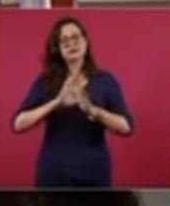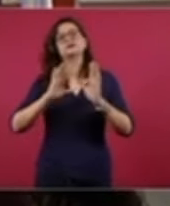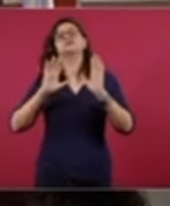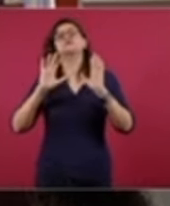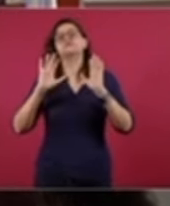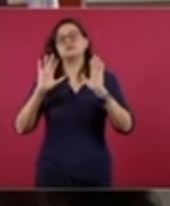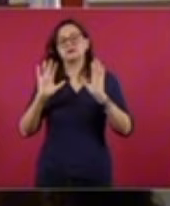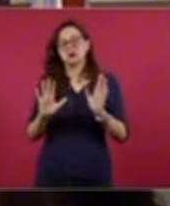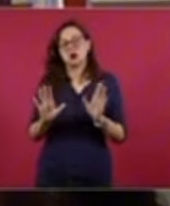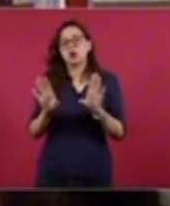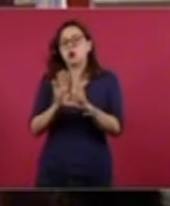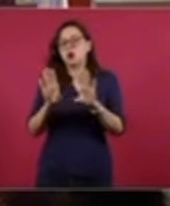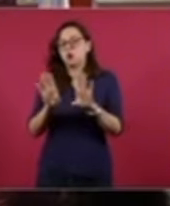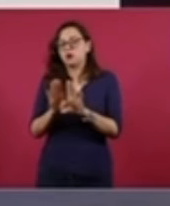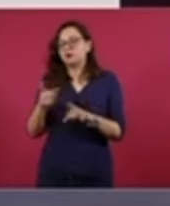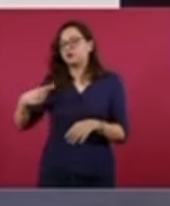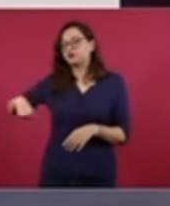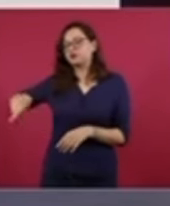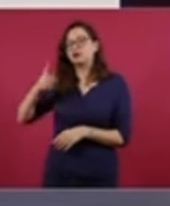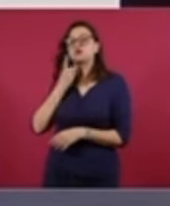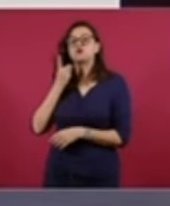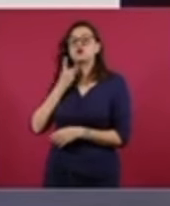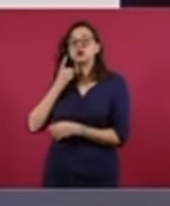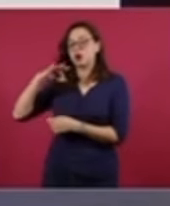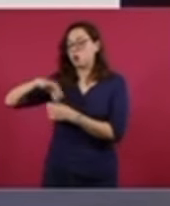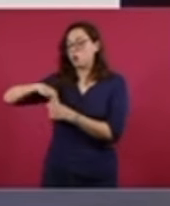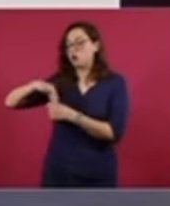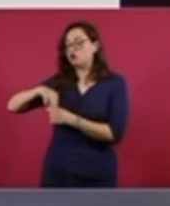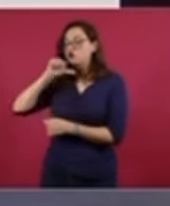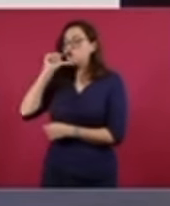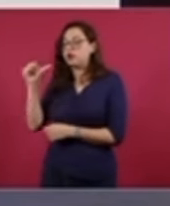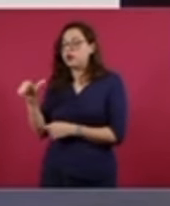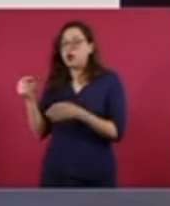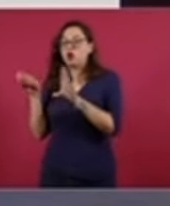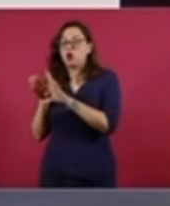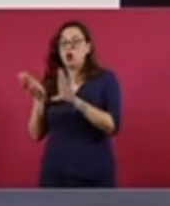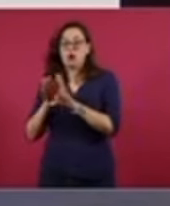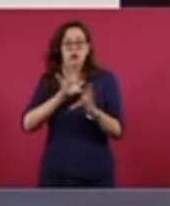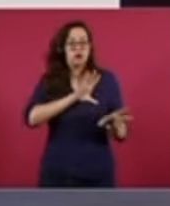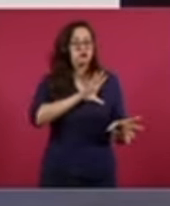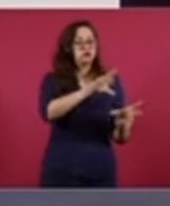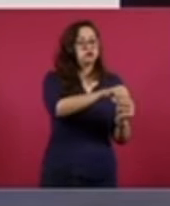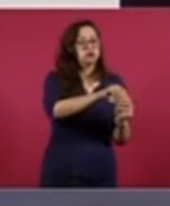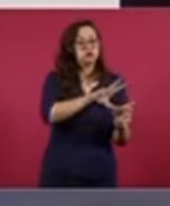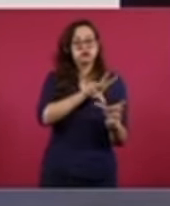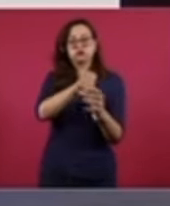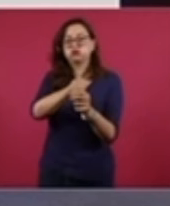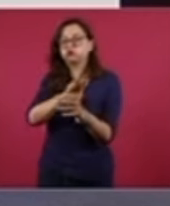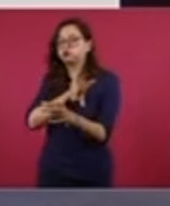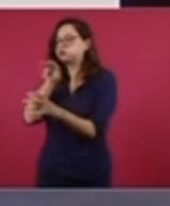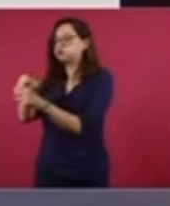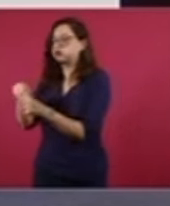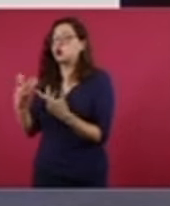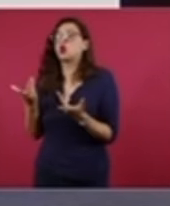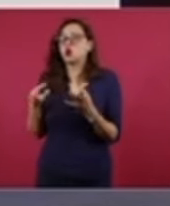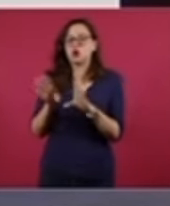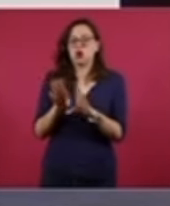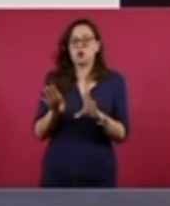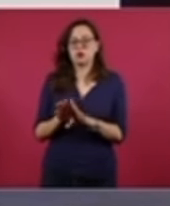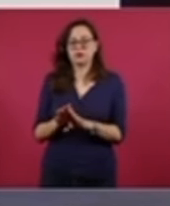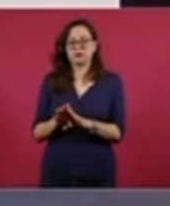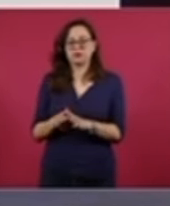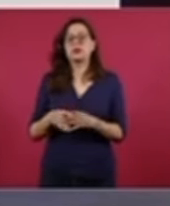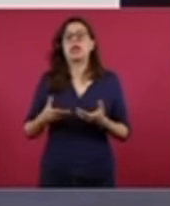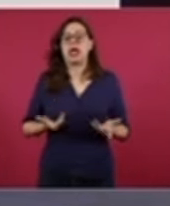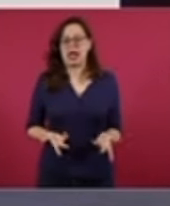los diputados plurinominales. ¿Y qué dice ese artículo 59A del entonces